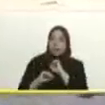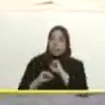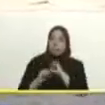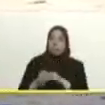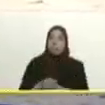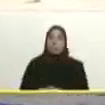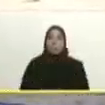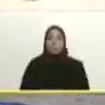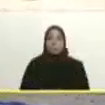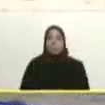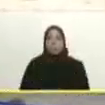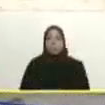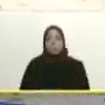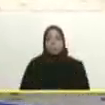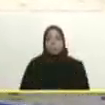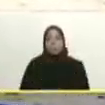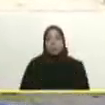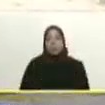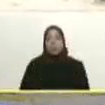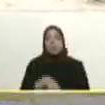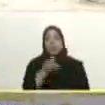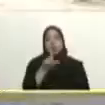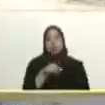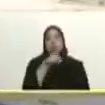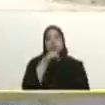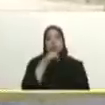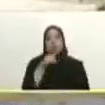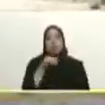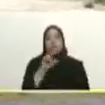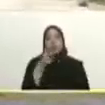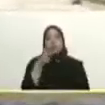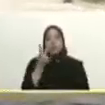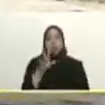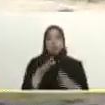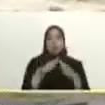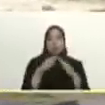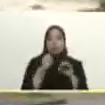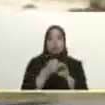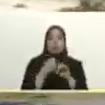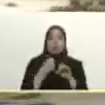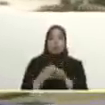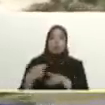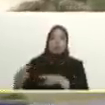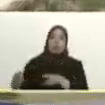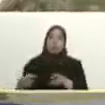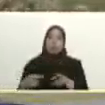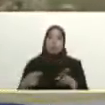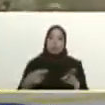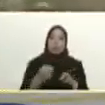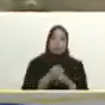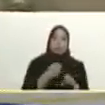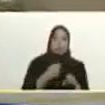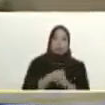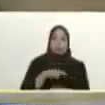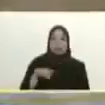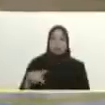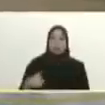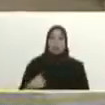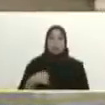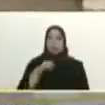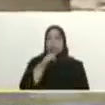instrucción presidente ya usted le acaba de dar que doce viviendas que tenemos ya para asignar construidas por la Gran Misión Vivienda Venezuela